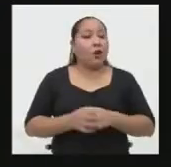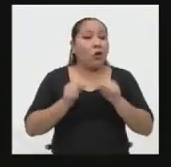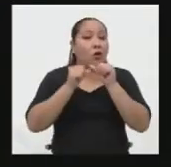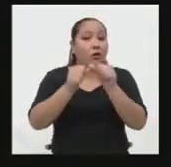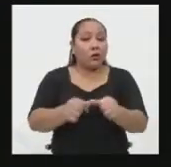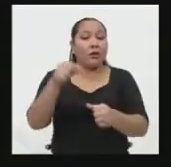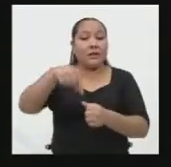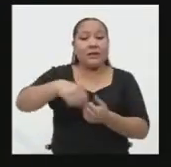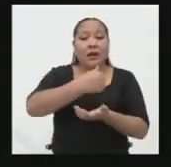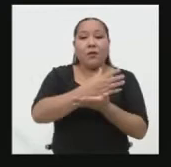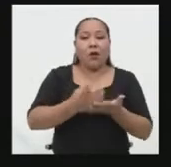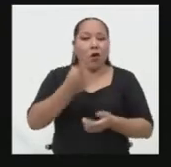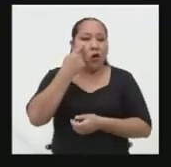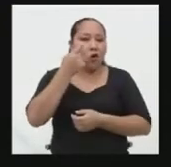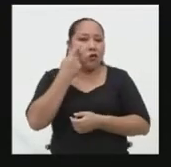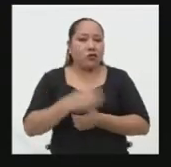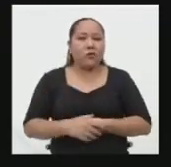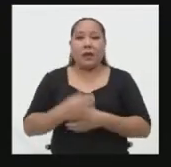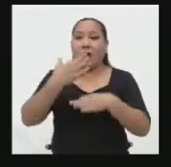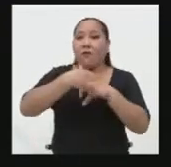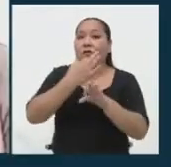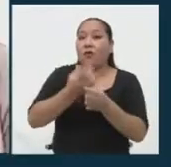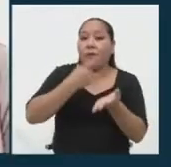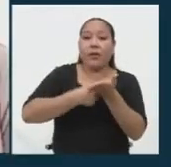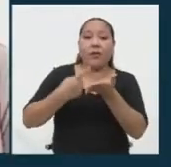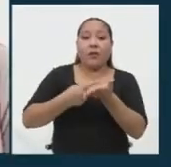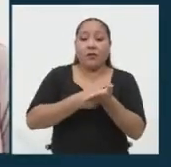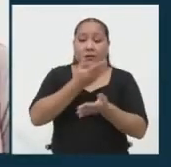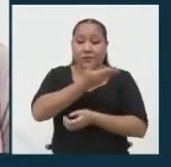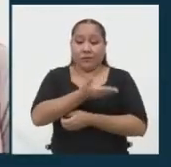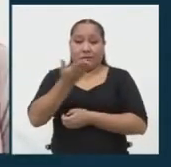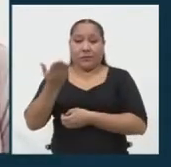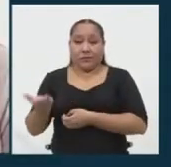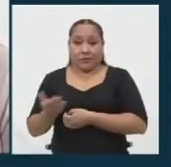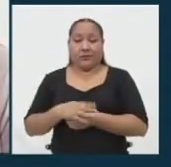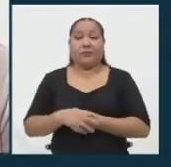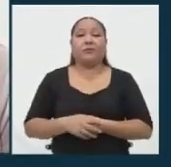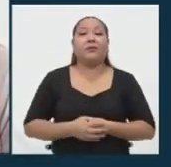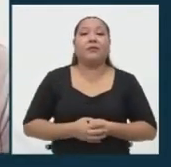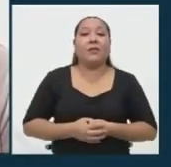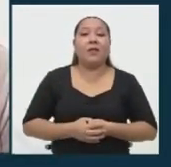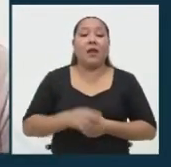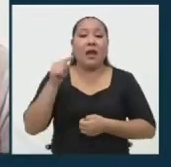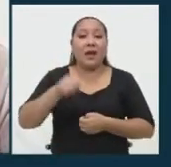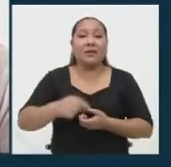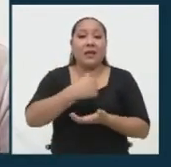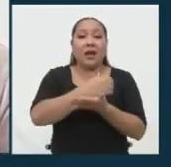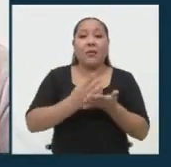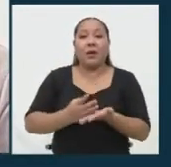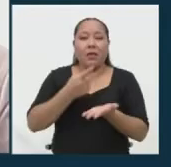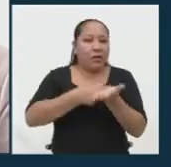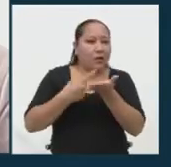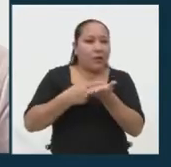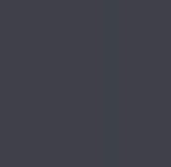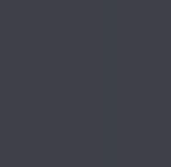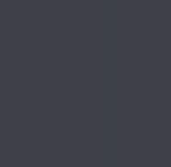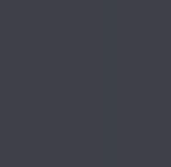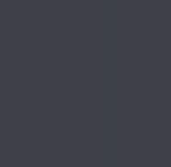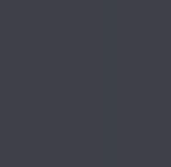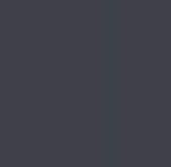Continuamos y en este bloque conoceremos las destrezas que tienen los candidatos. al Parlamento para debatir. Ese es el segmento del debate.